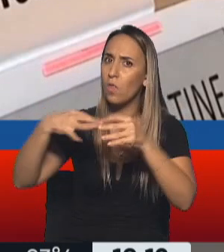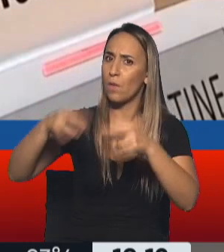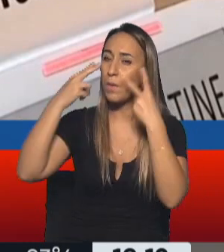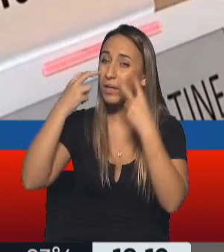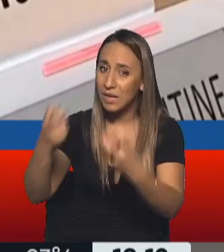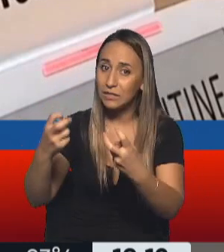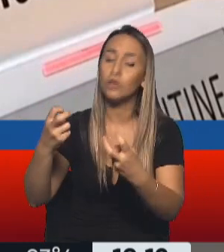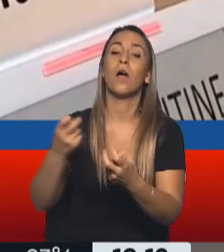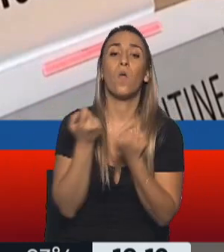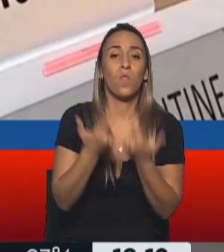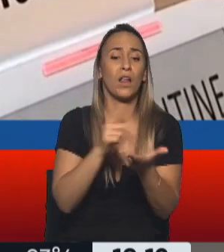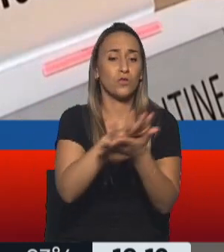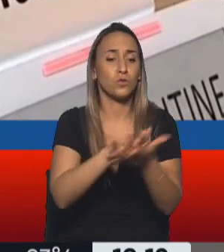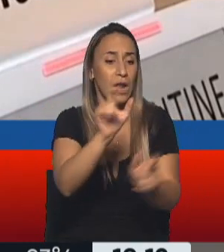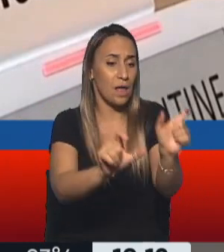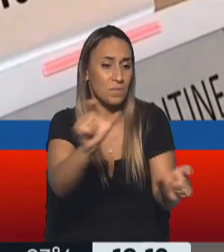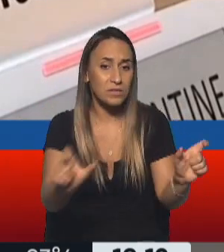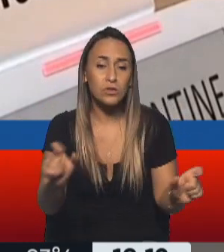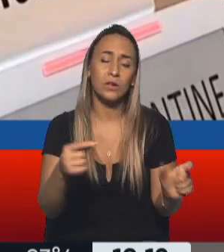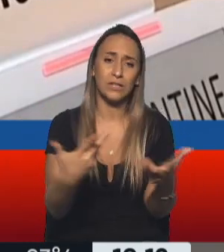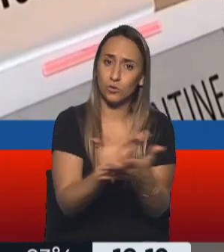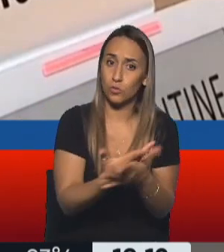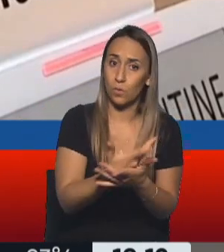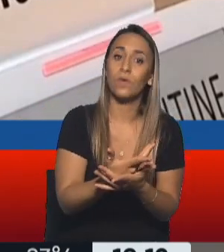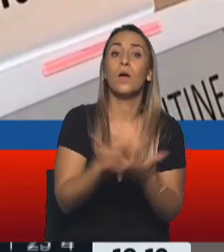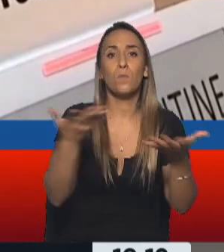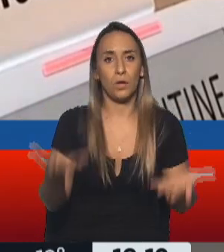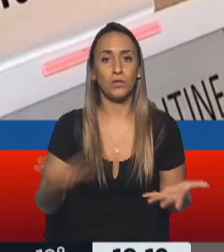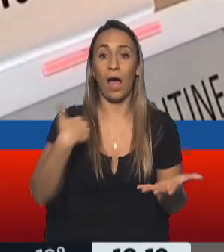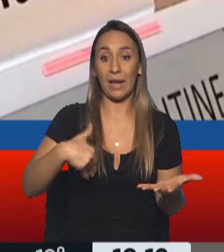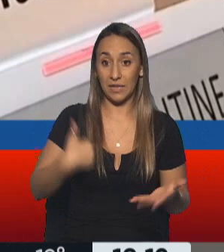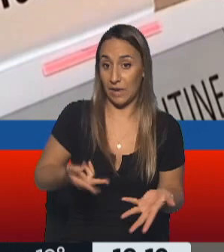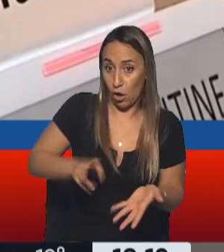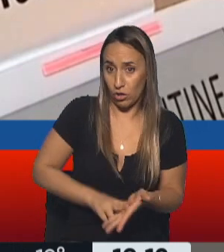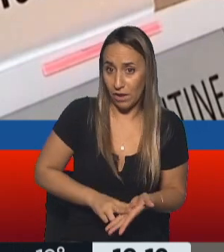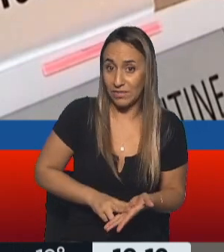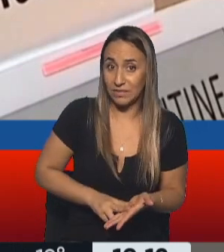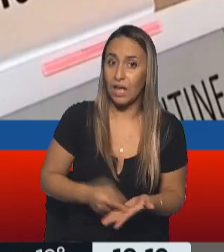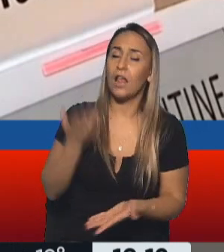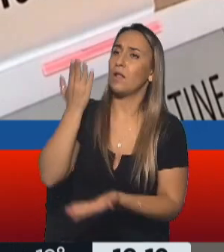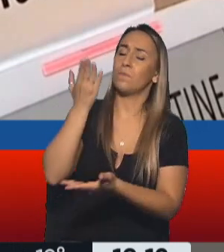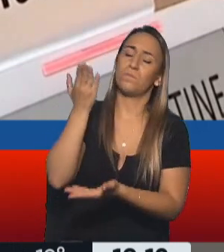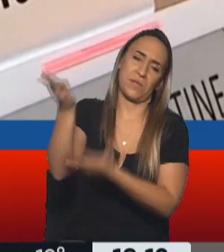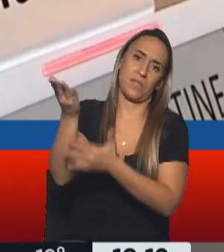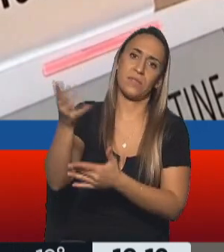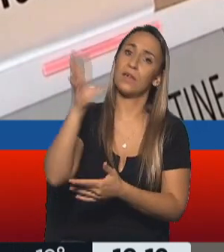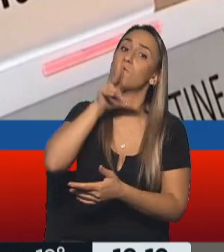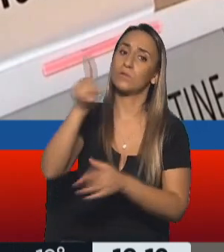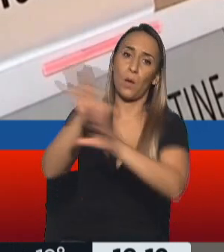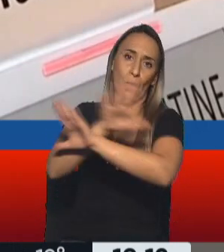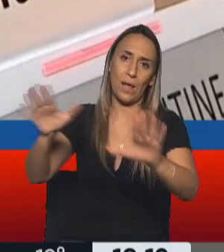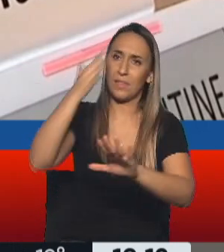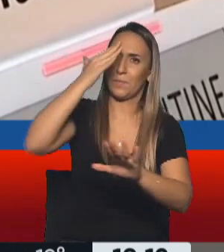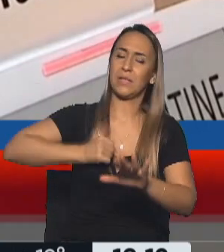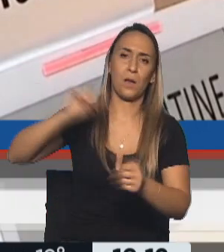brindar reparación a las víctimas y determinar responsabilidades. Es por lo mencionado que Argentina vuelve a hacer un llamado a la Federación Rusa para que ponga fin a las acciones